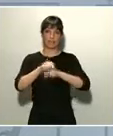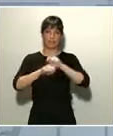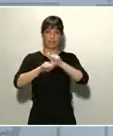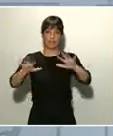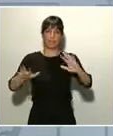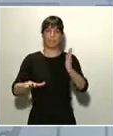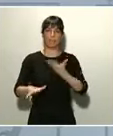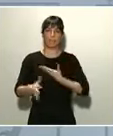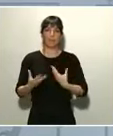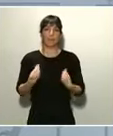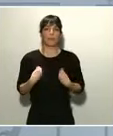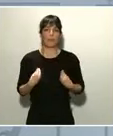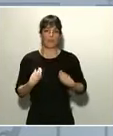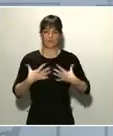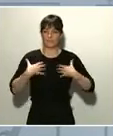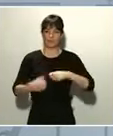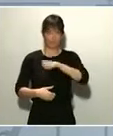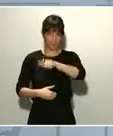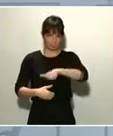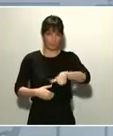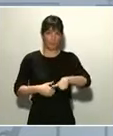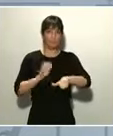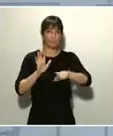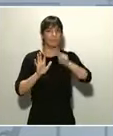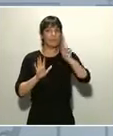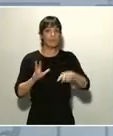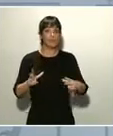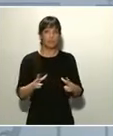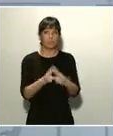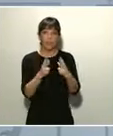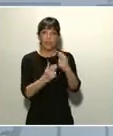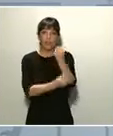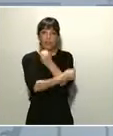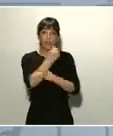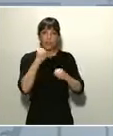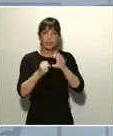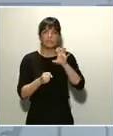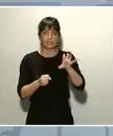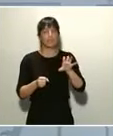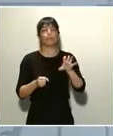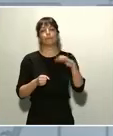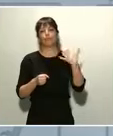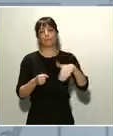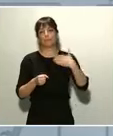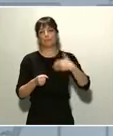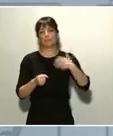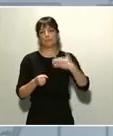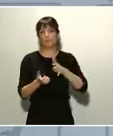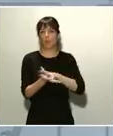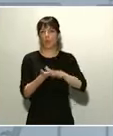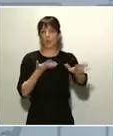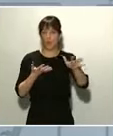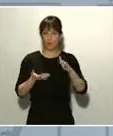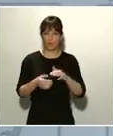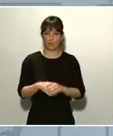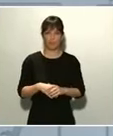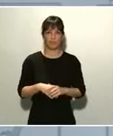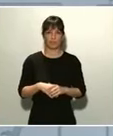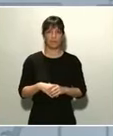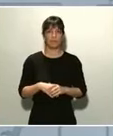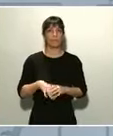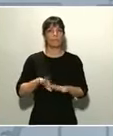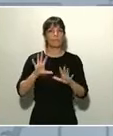también ha trastocado toda la vida social y económica de nuestro país. Pero el impacto de la pandemia no se limita al ámbito sanitario.